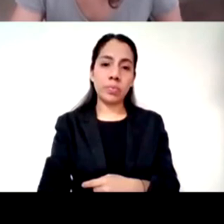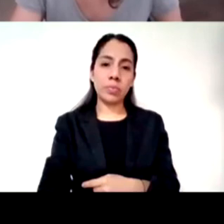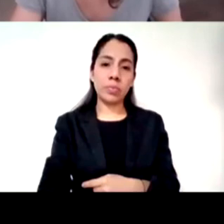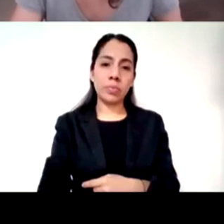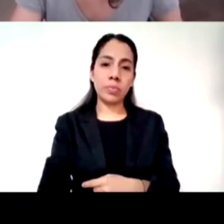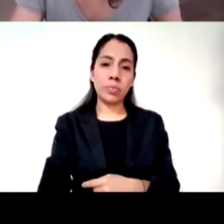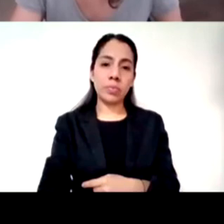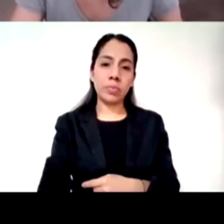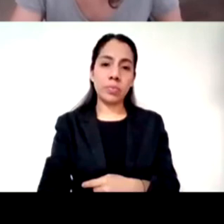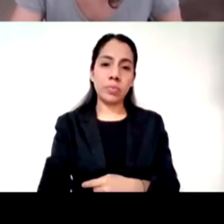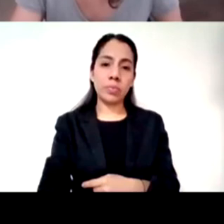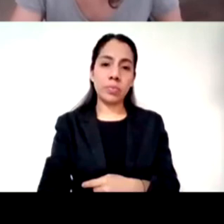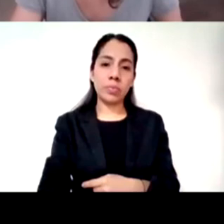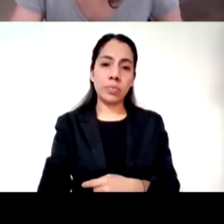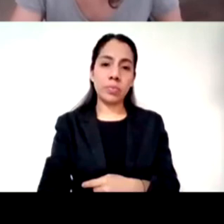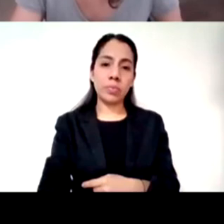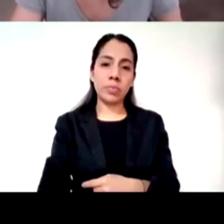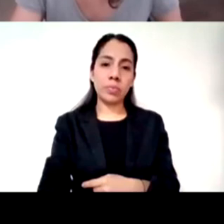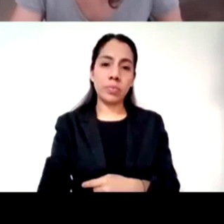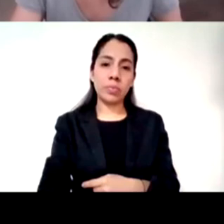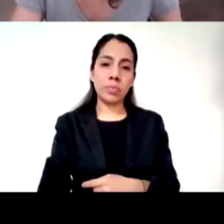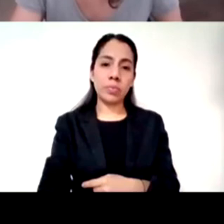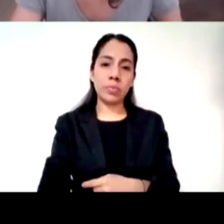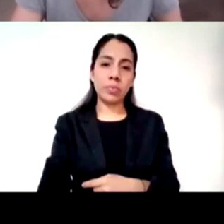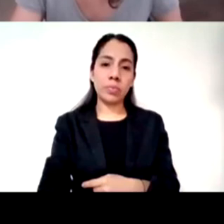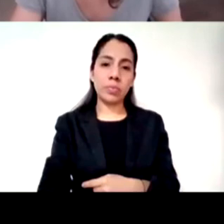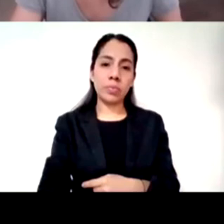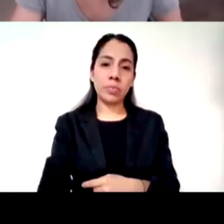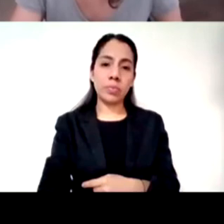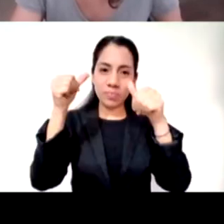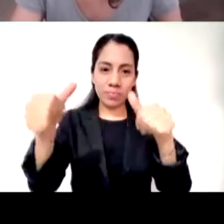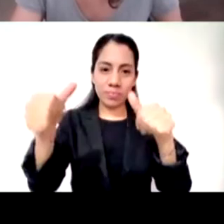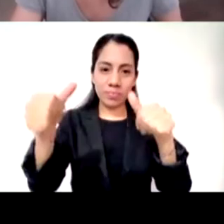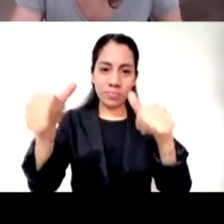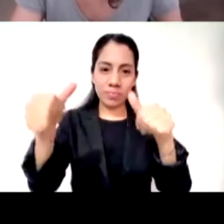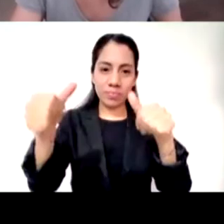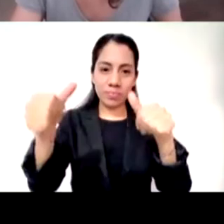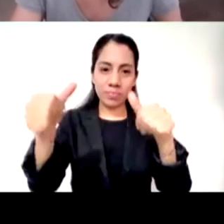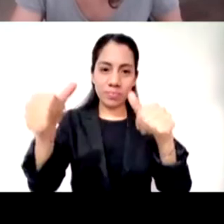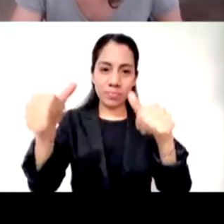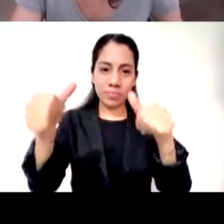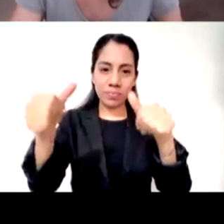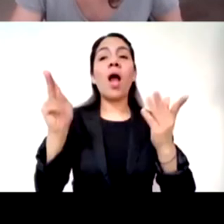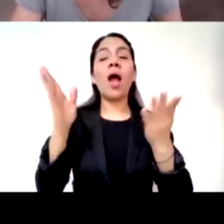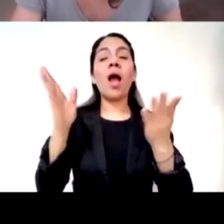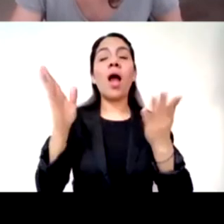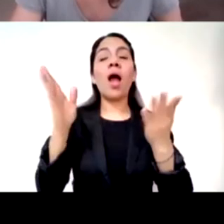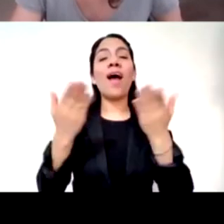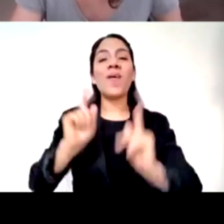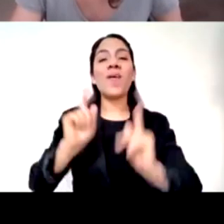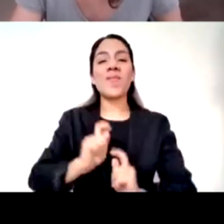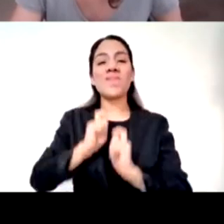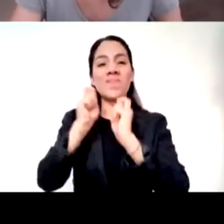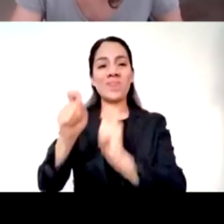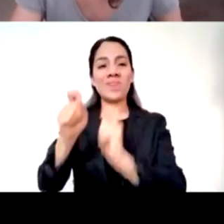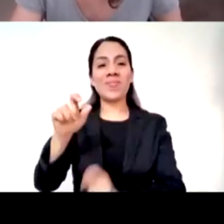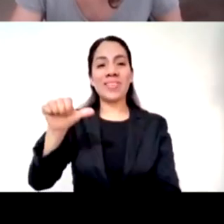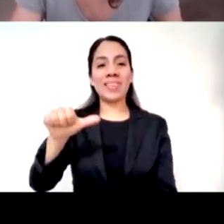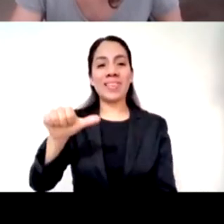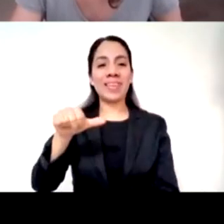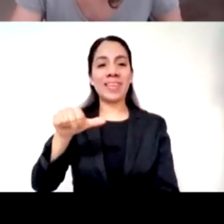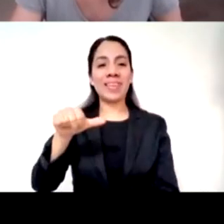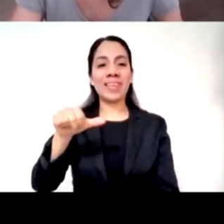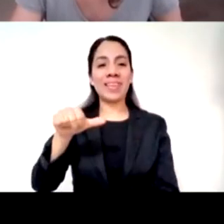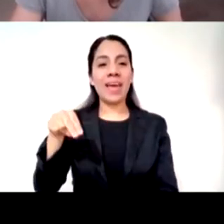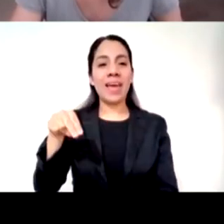acudimos Ana me encantaría escuchar tus reacciones así espontáneas a